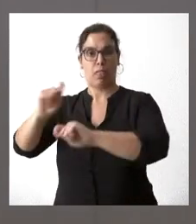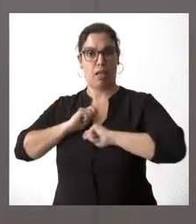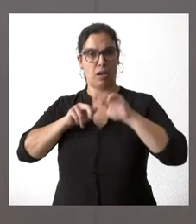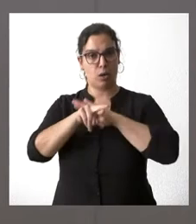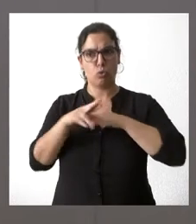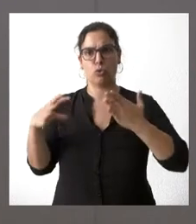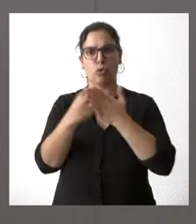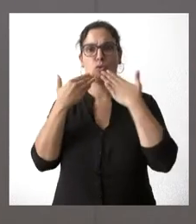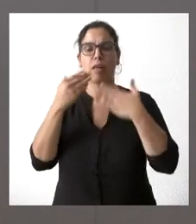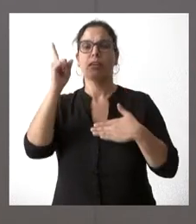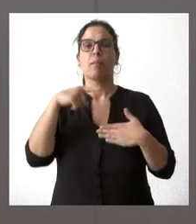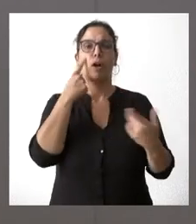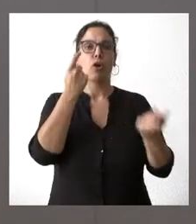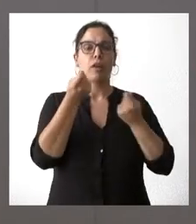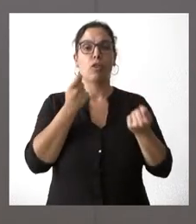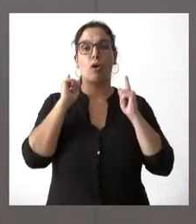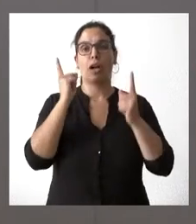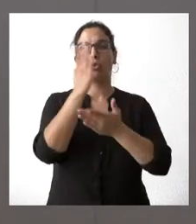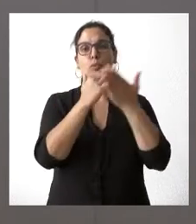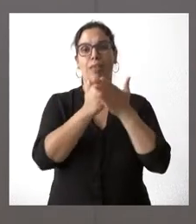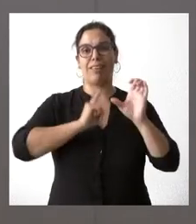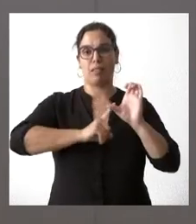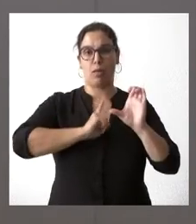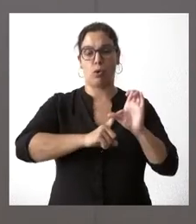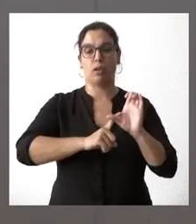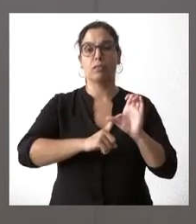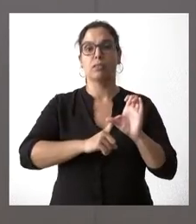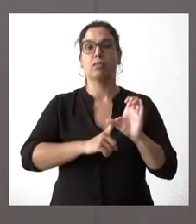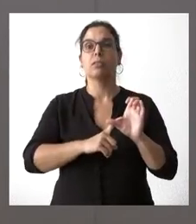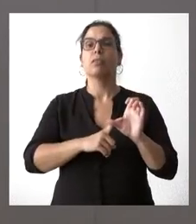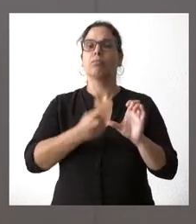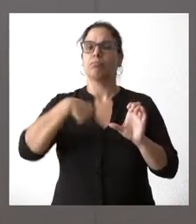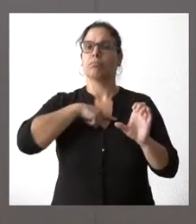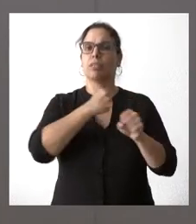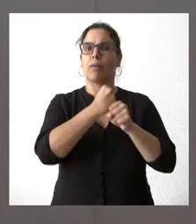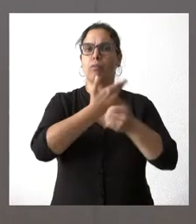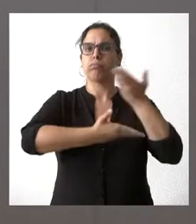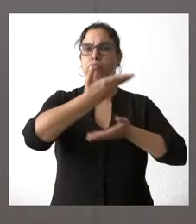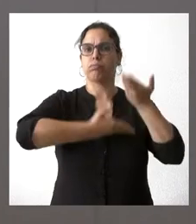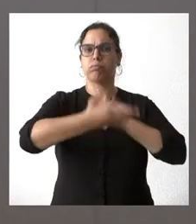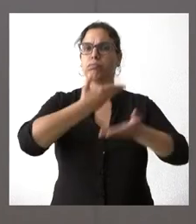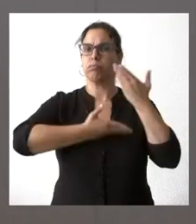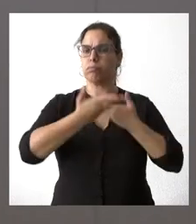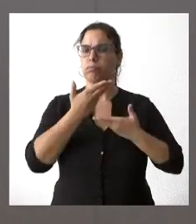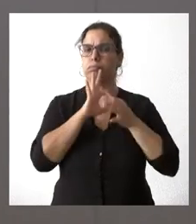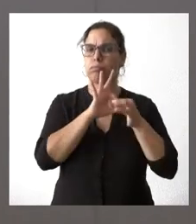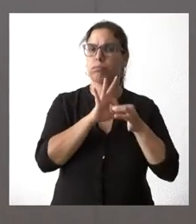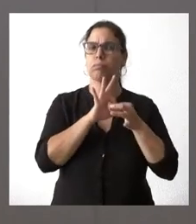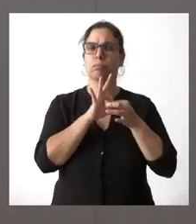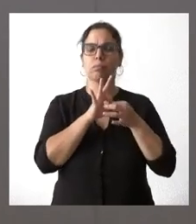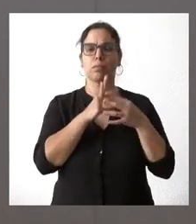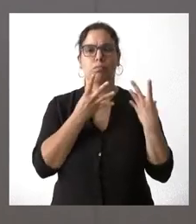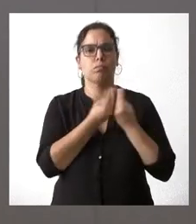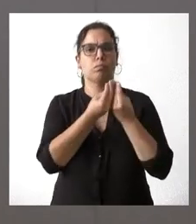caso, con la comunidad de Extremadura, con las que hemos trabajado de forma muy intensa y conjunta,